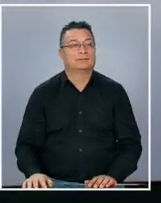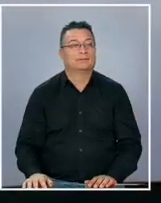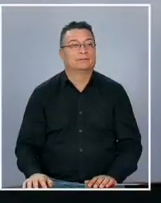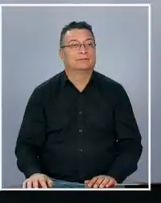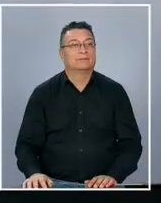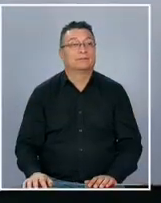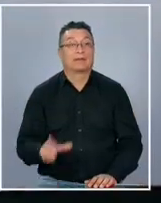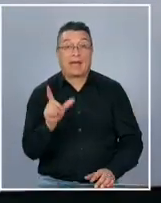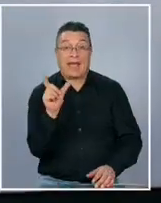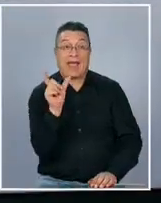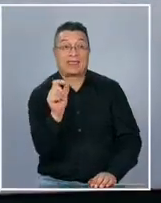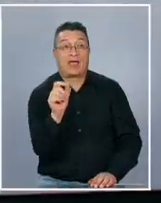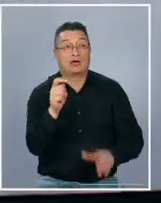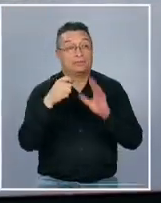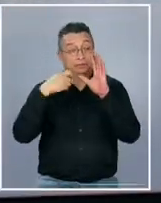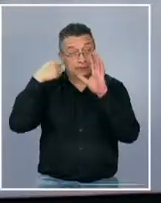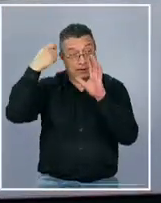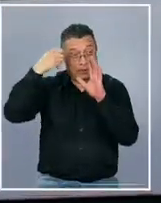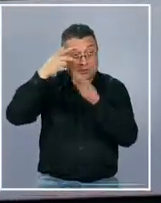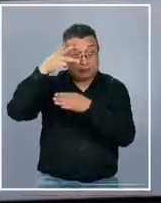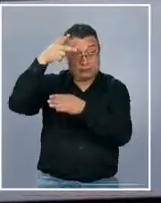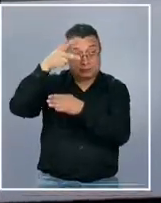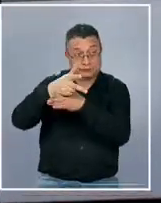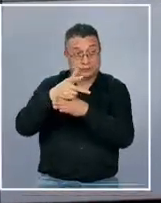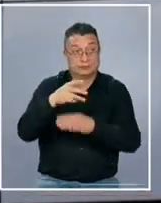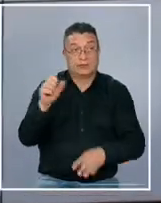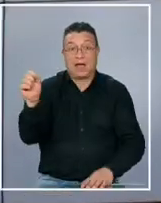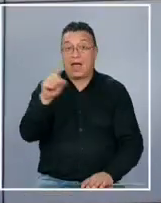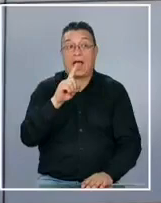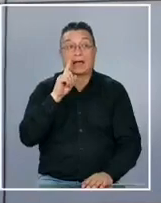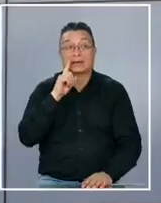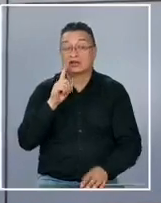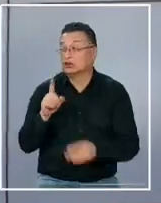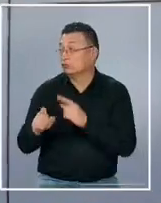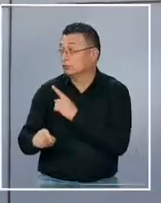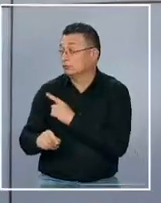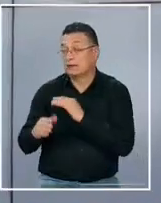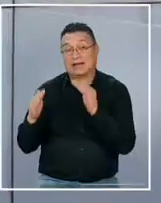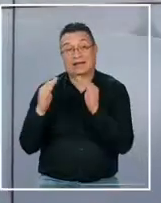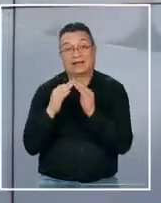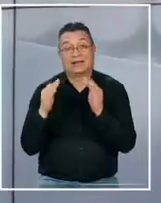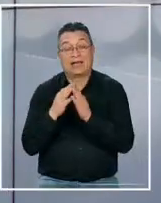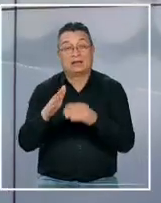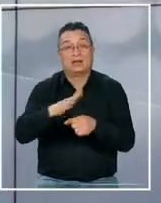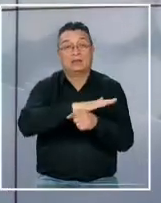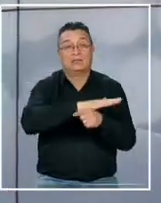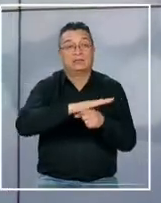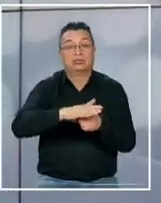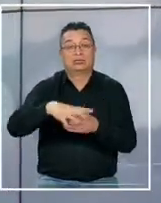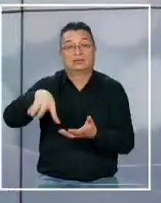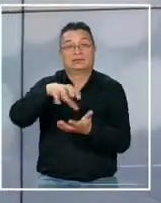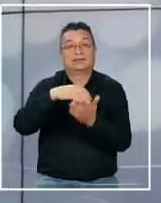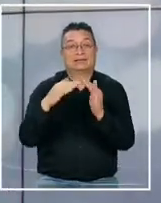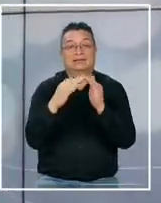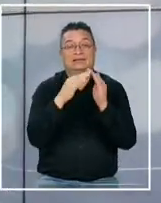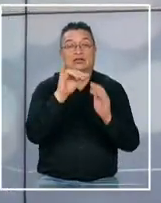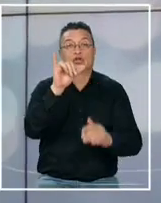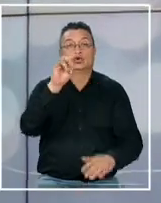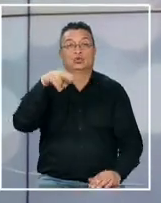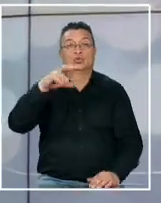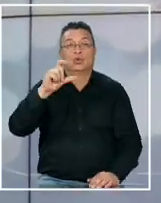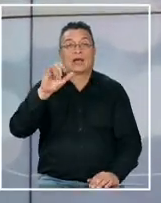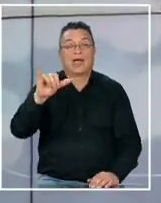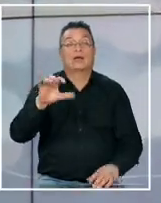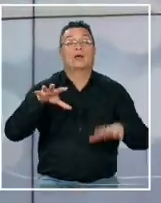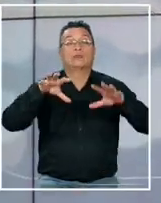con candados y cámaras de vigilancia así quedó la casa desalojada en el barrio yungay que se encontraba